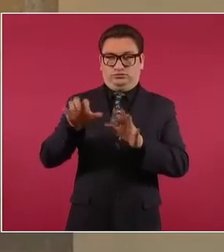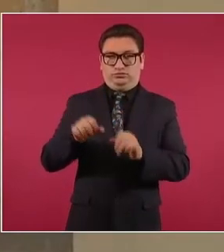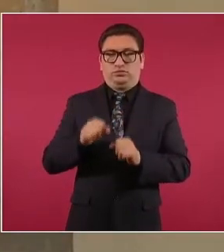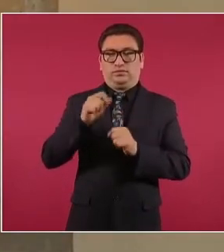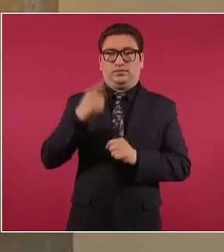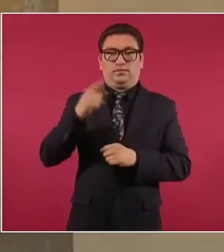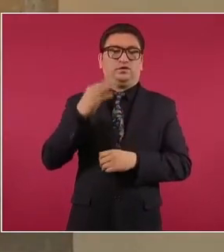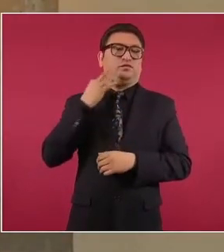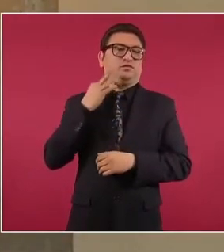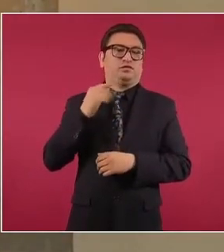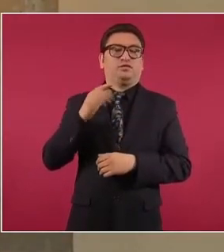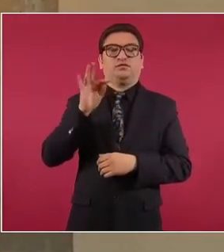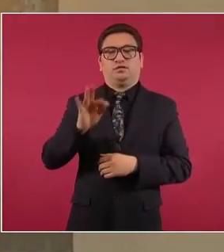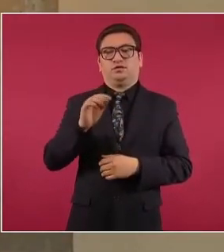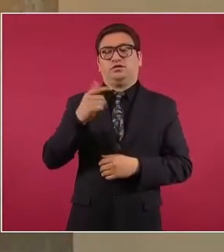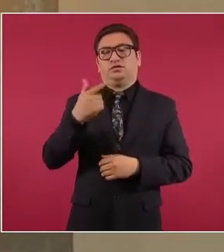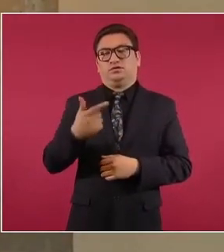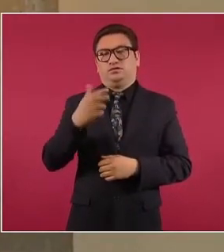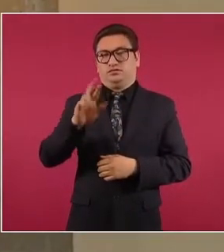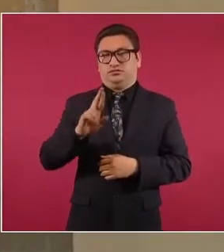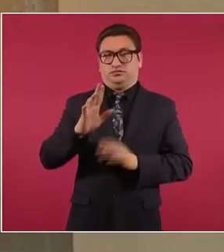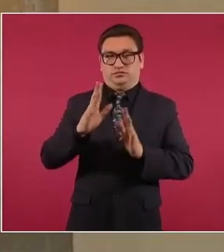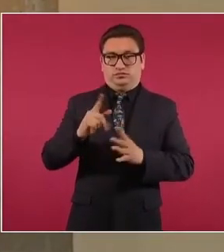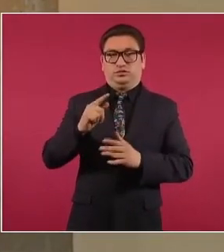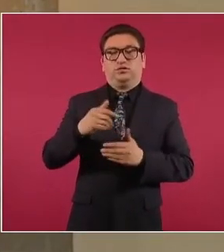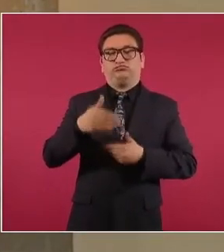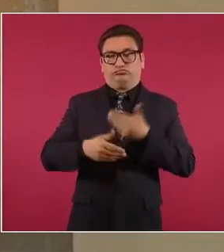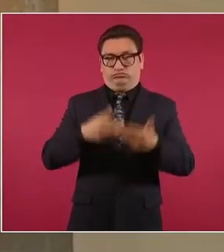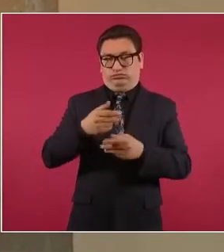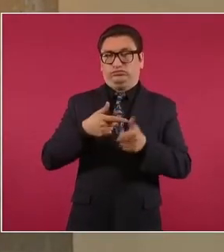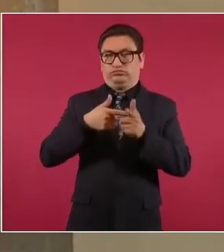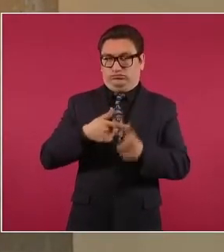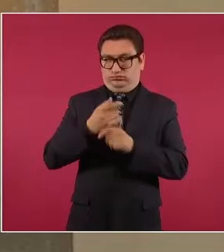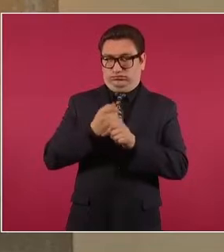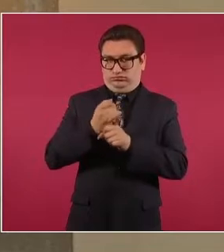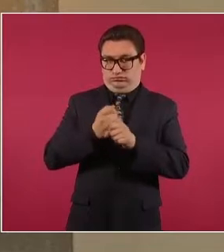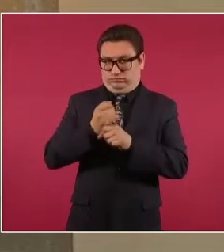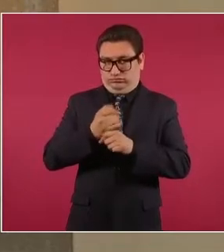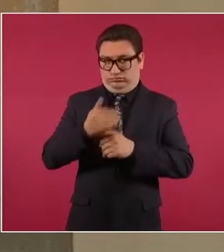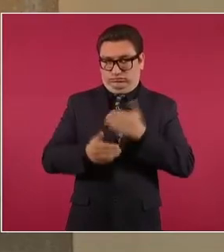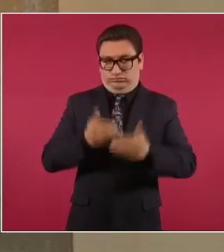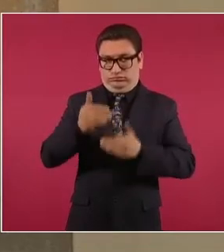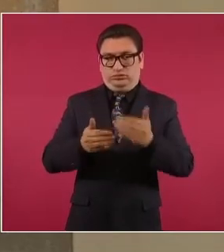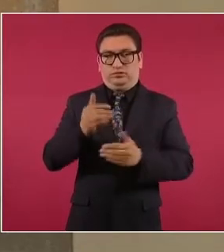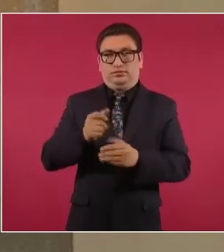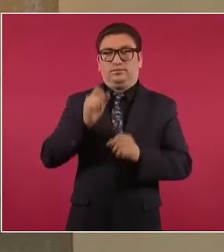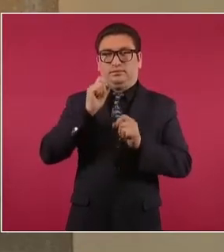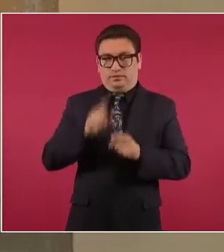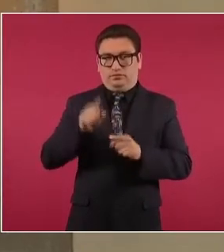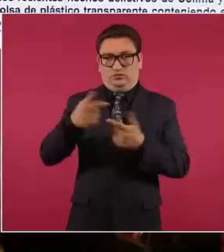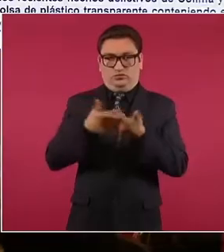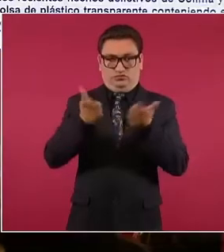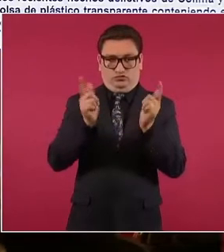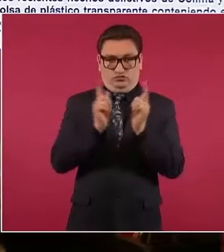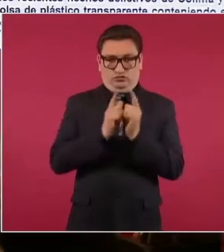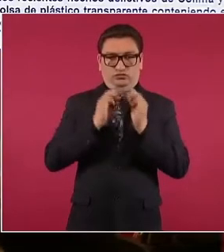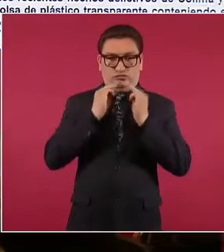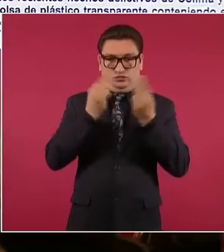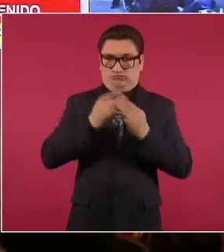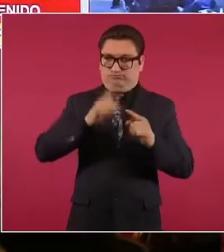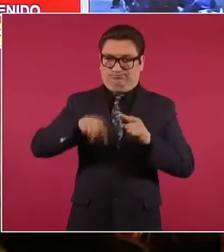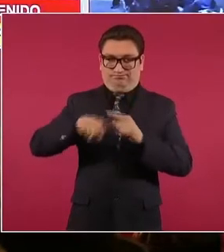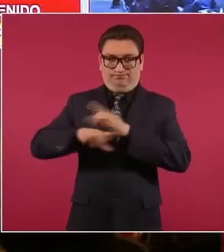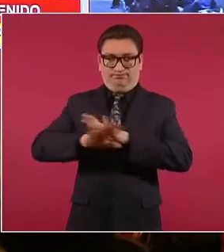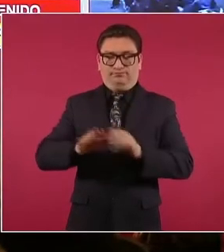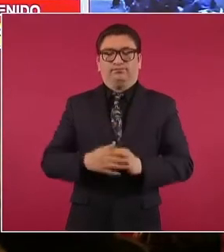de la Fiscalía General de la República, con lo que se sigue avanzando en el desmantelamiento de esta organización criminal.